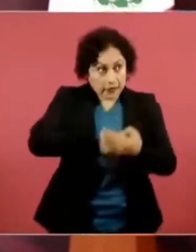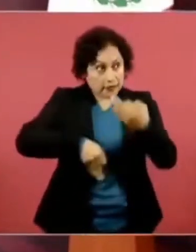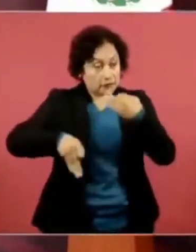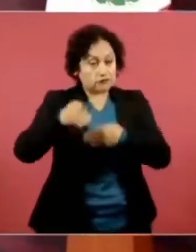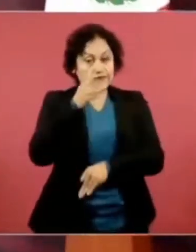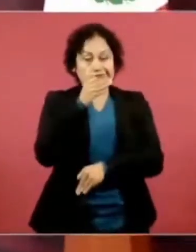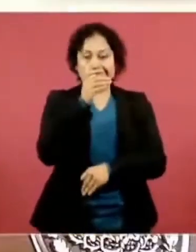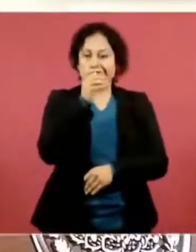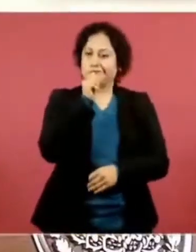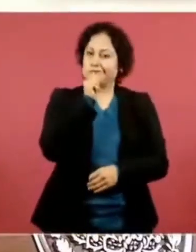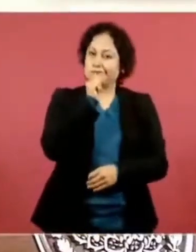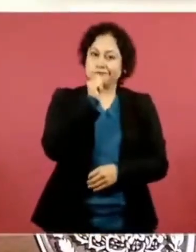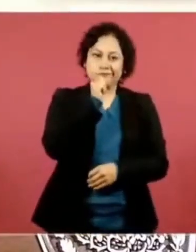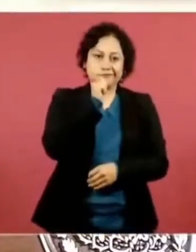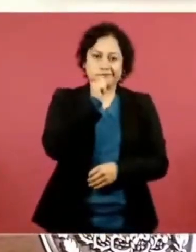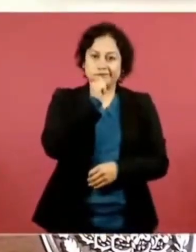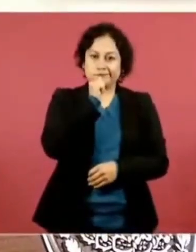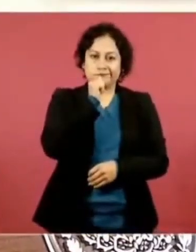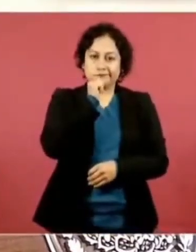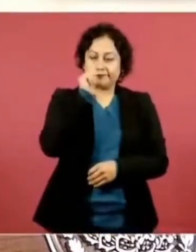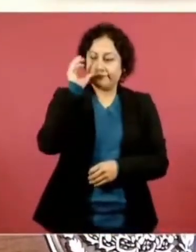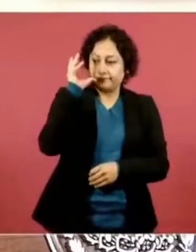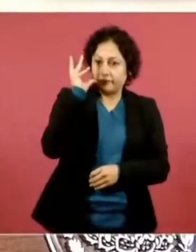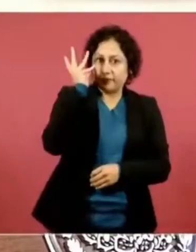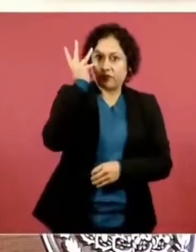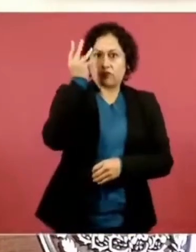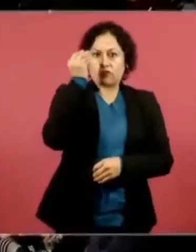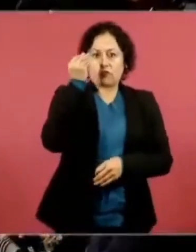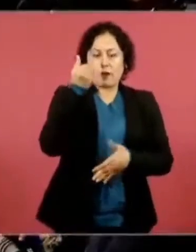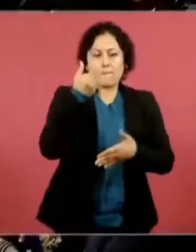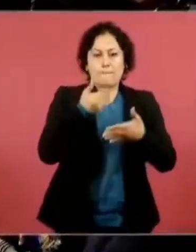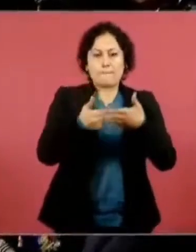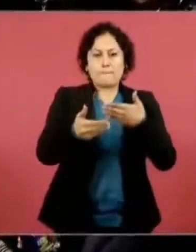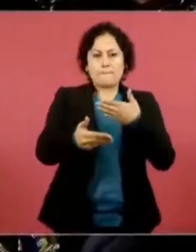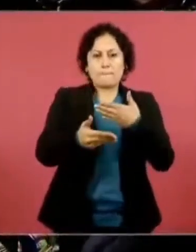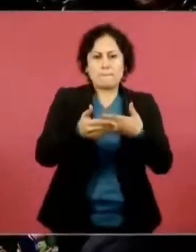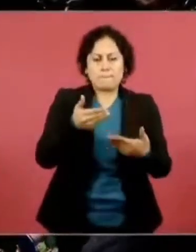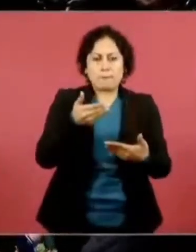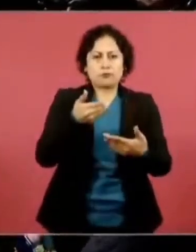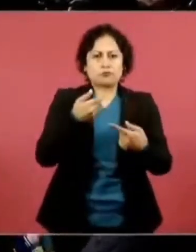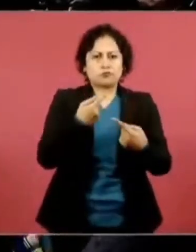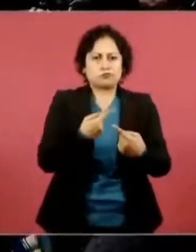El avance tecnológico en todo lo que tiene que ver con comunicación